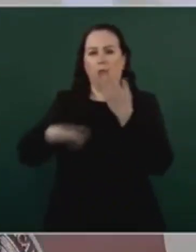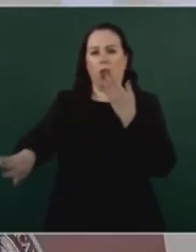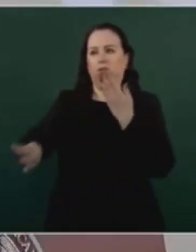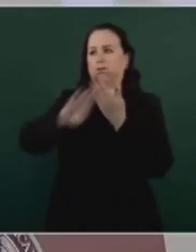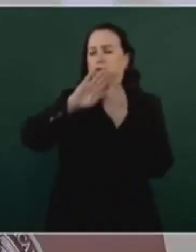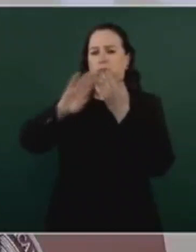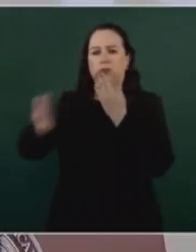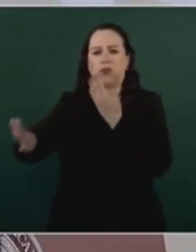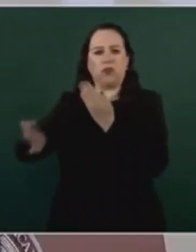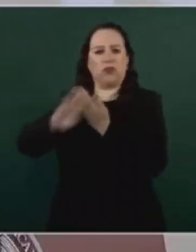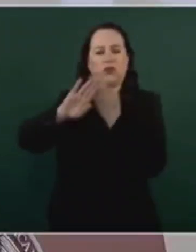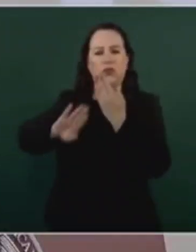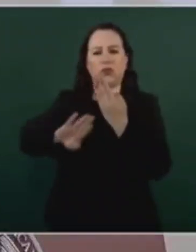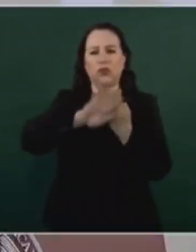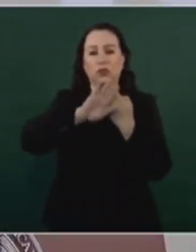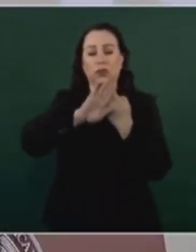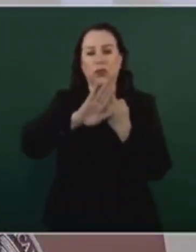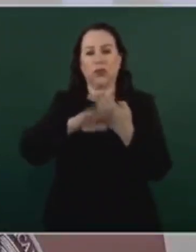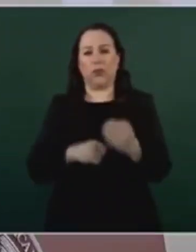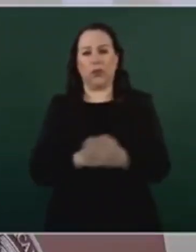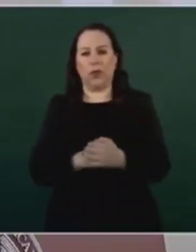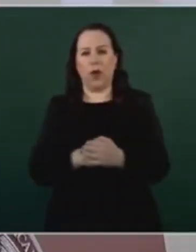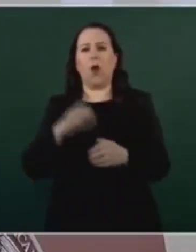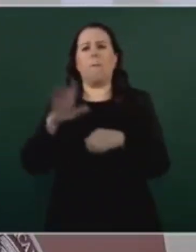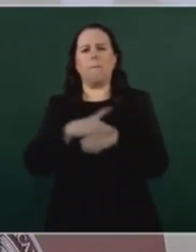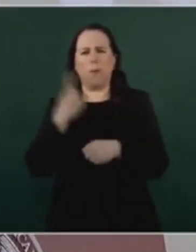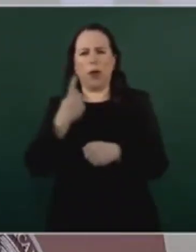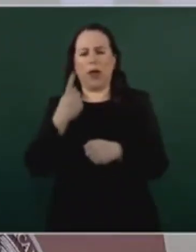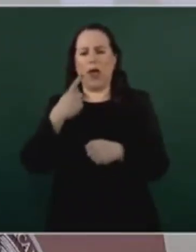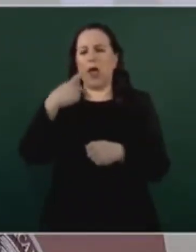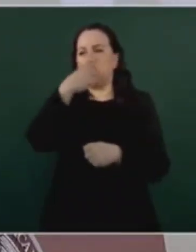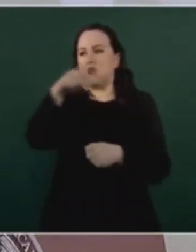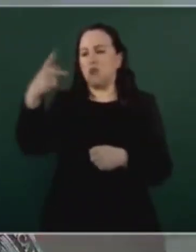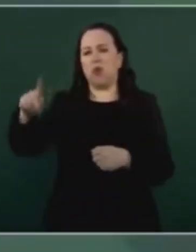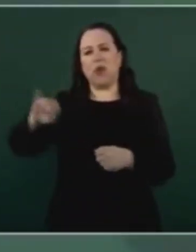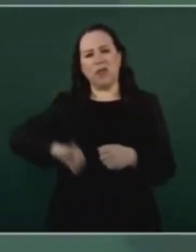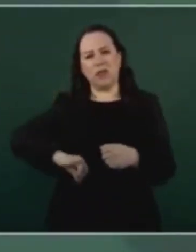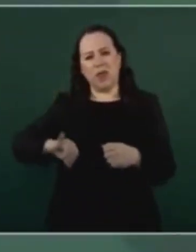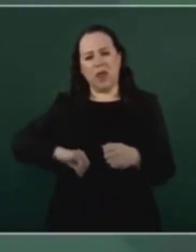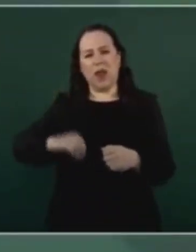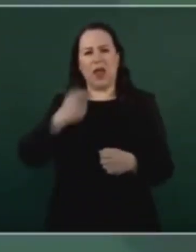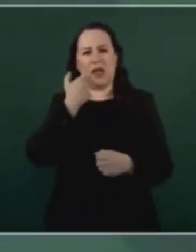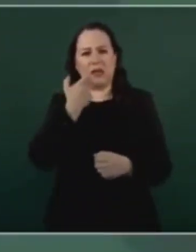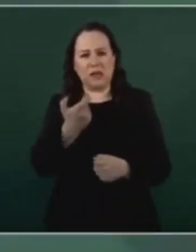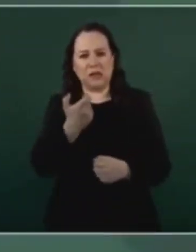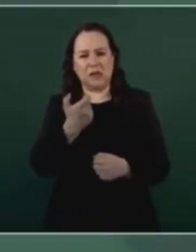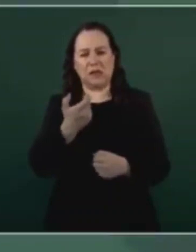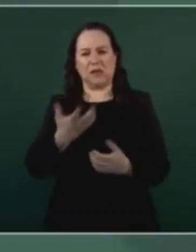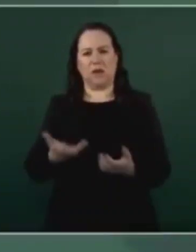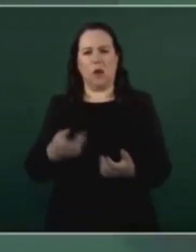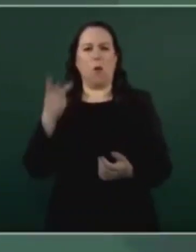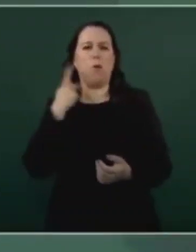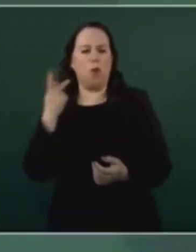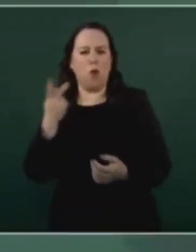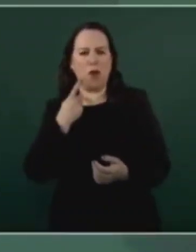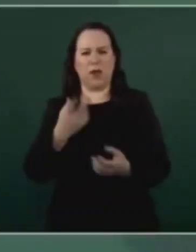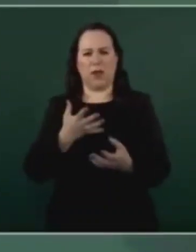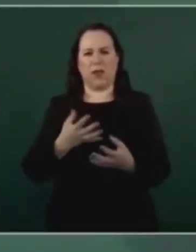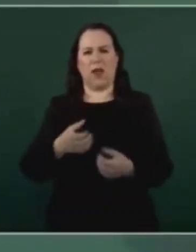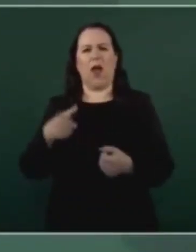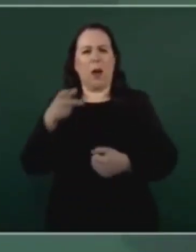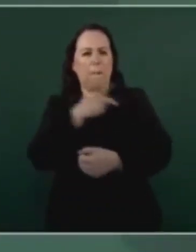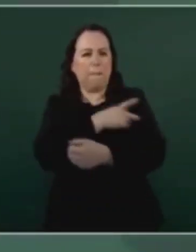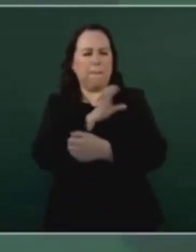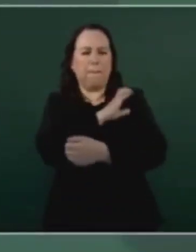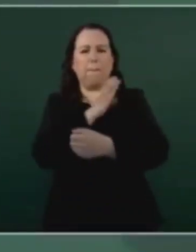que se unen, se atenazan, la económica, la política y la mediática. Por supuesto que